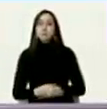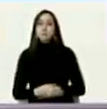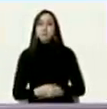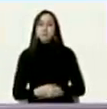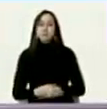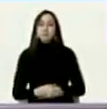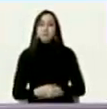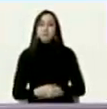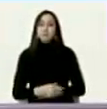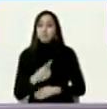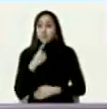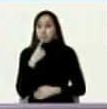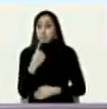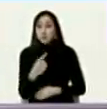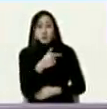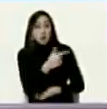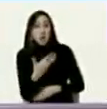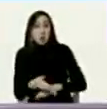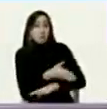digo querían